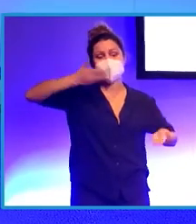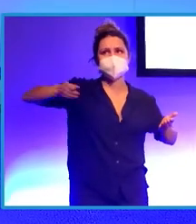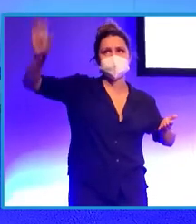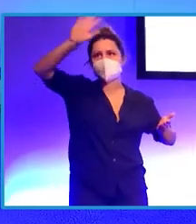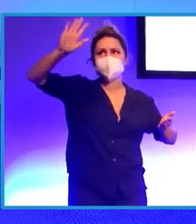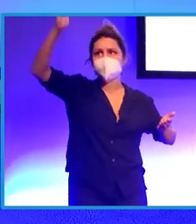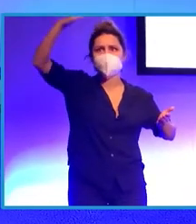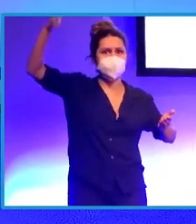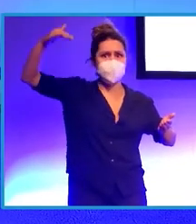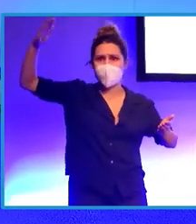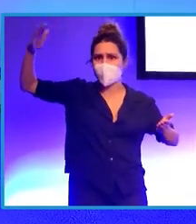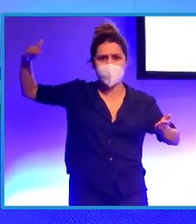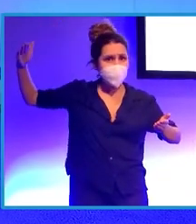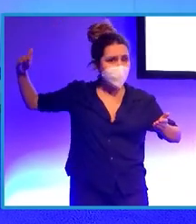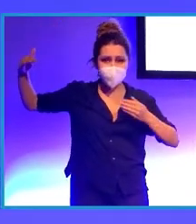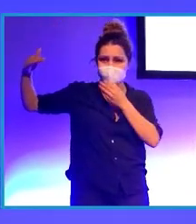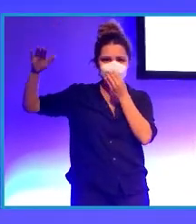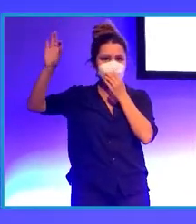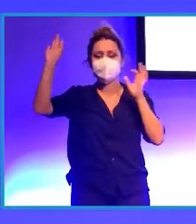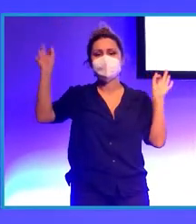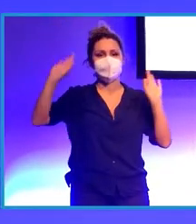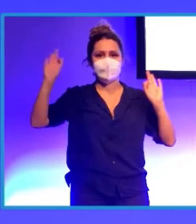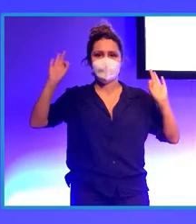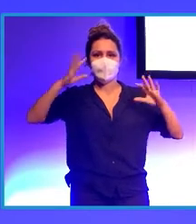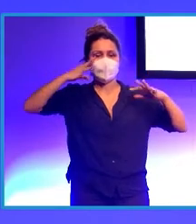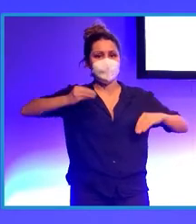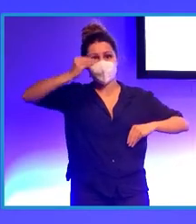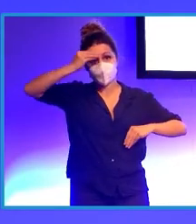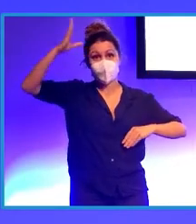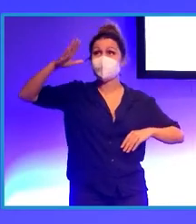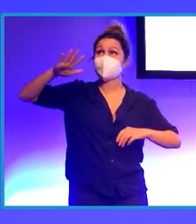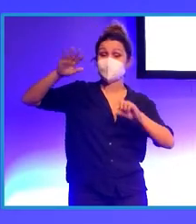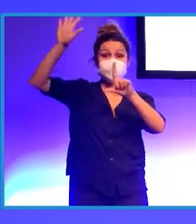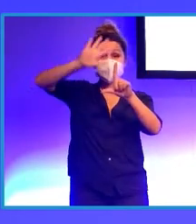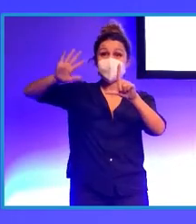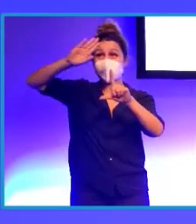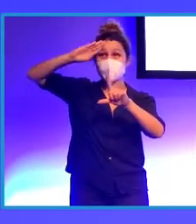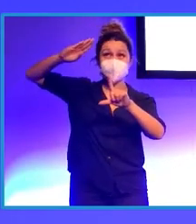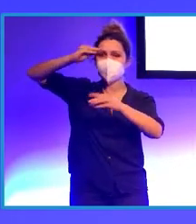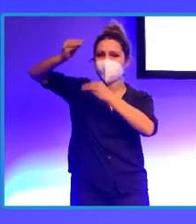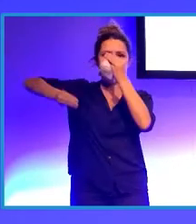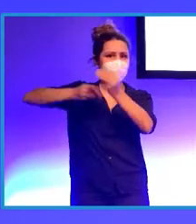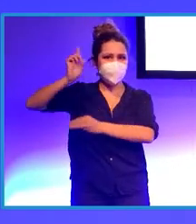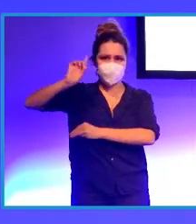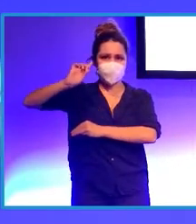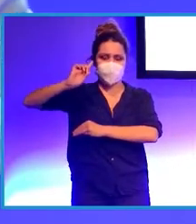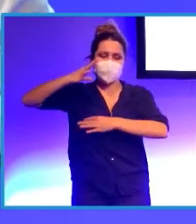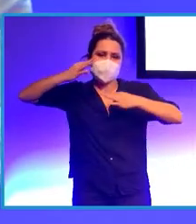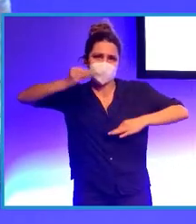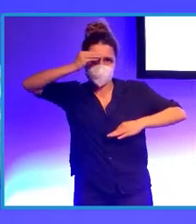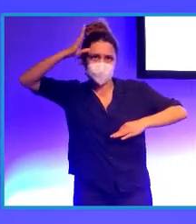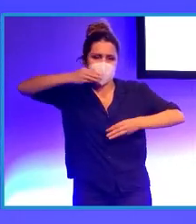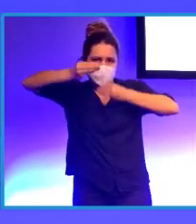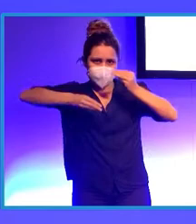ahora mismo en España nadie que haga un programa en realidad virtual, en riguroso directo. Hay programas en realidad virtual,